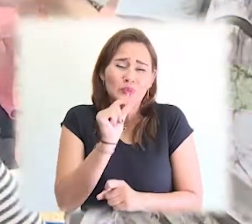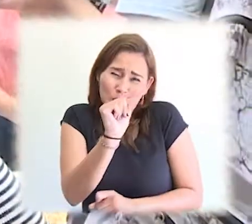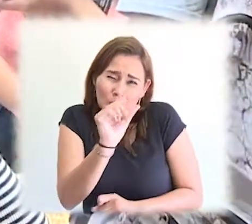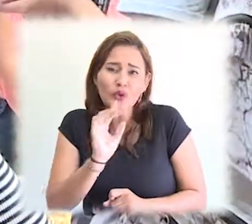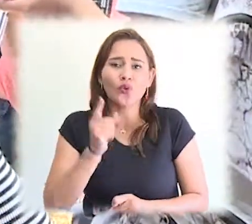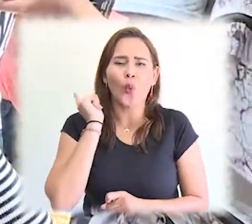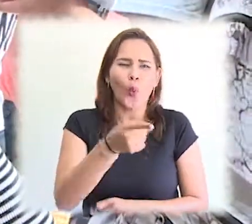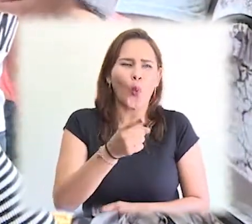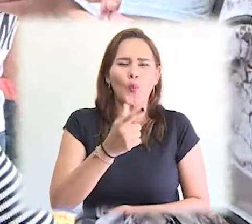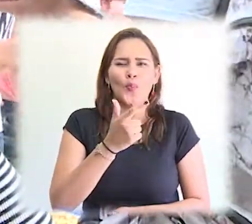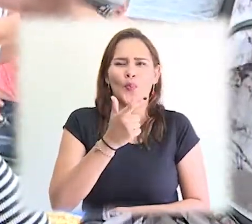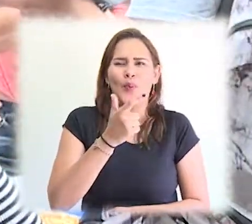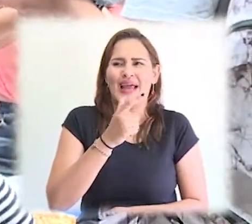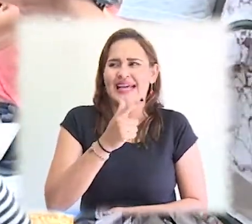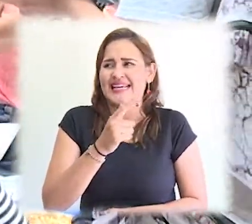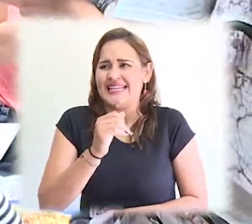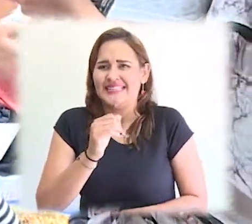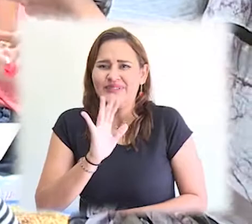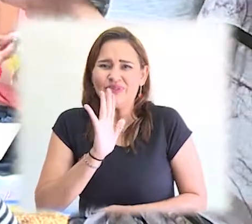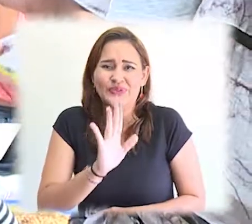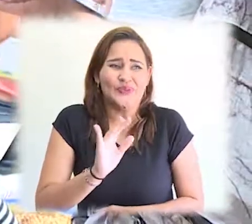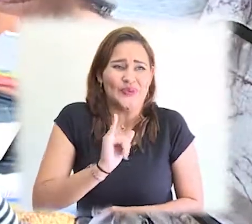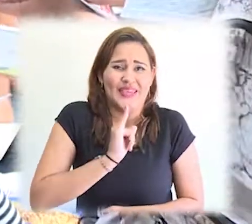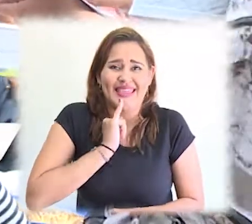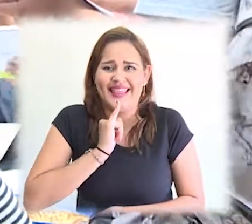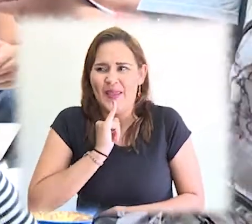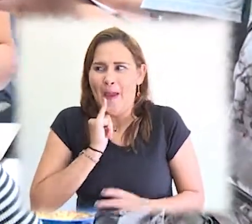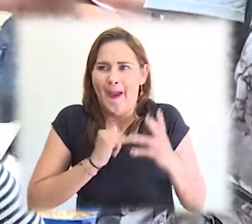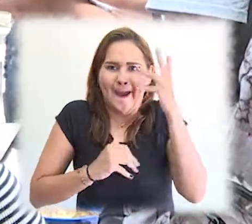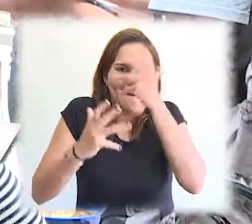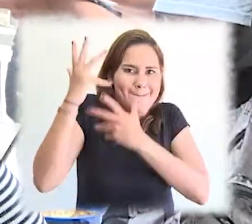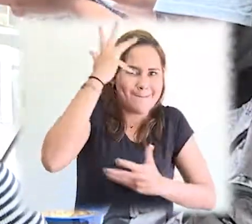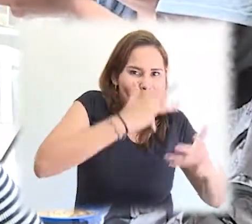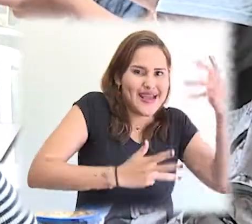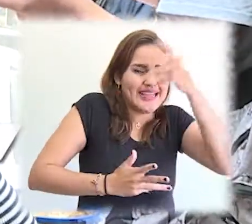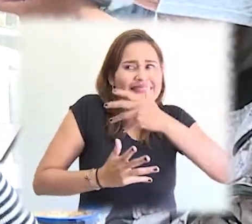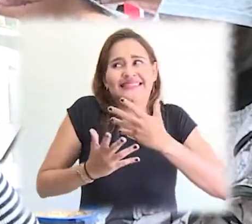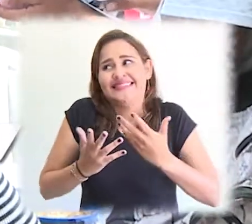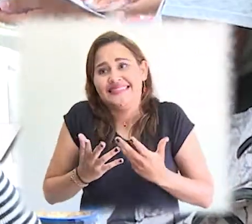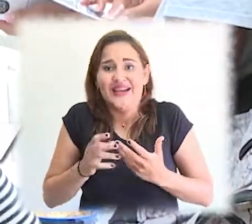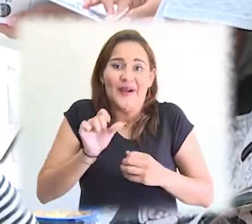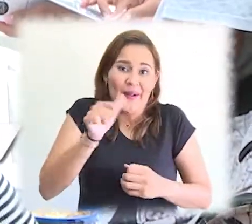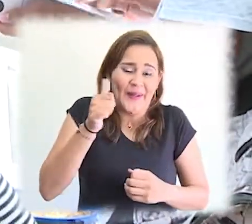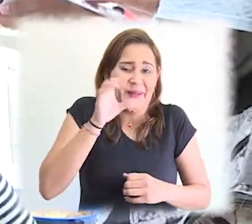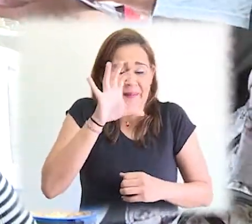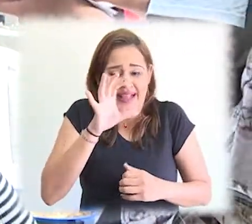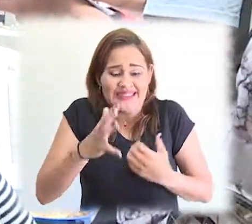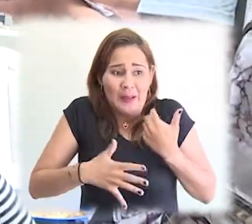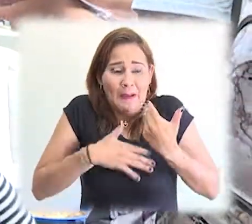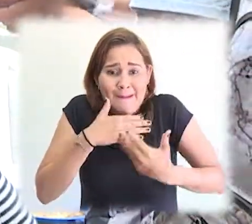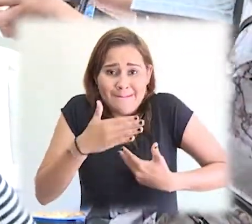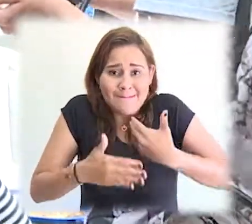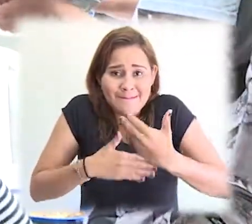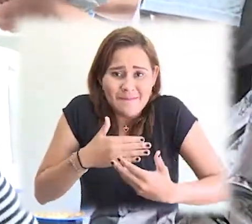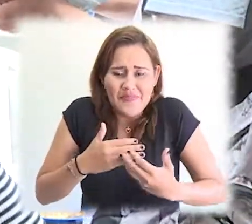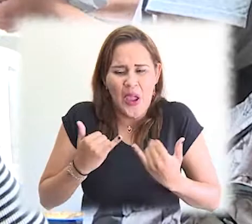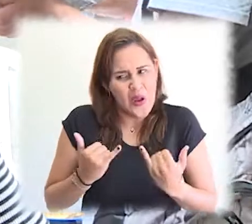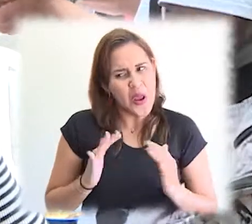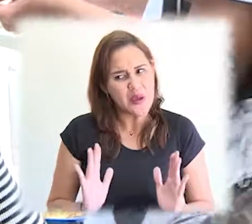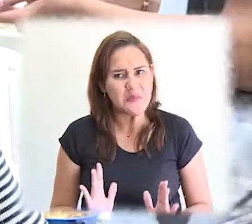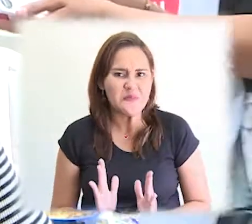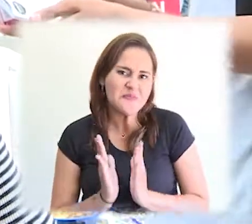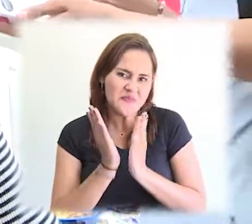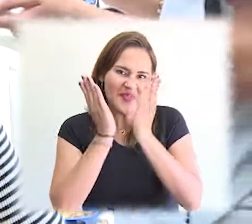mundo. Al principio estaba un poco difícil con el idioma, porque es como un otro país, un otro idioma, una otra